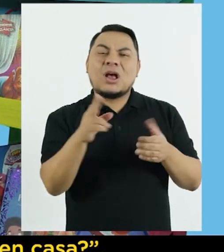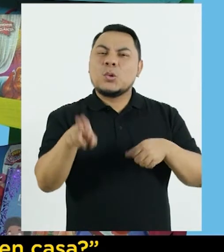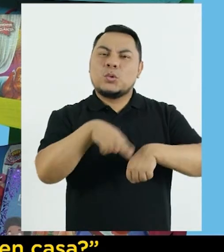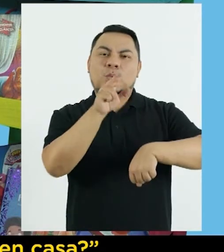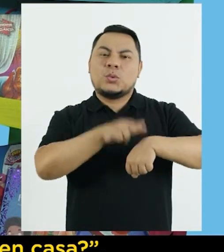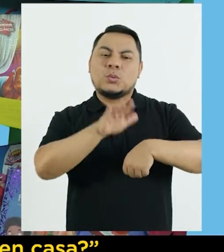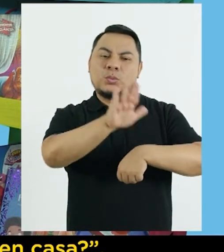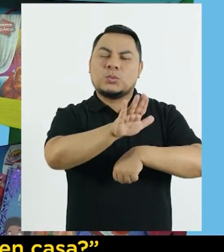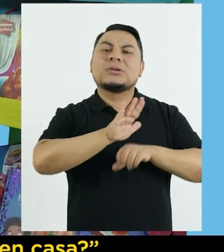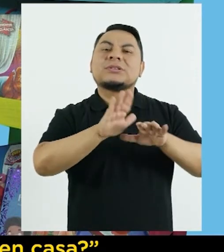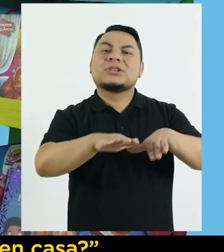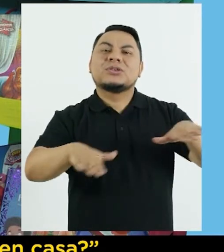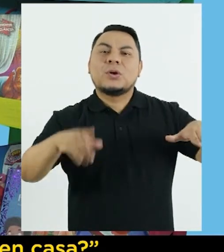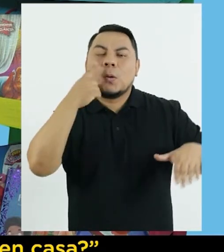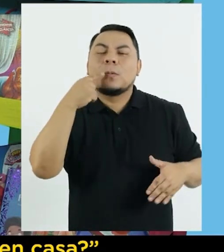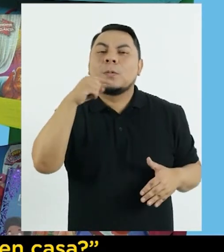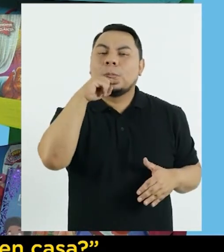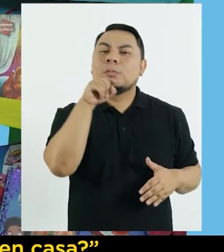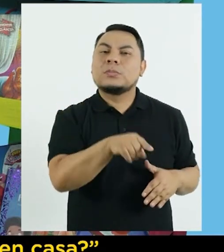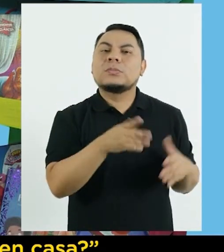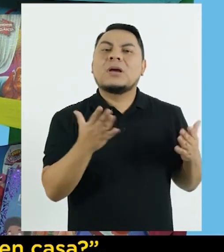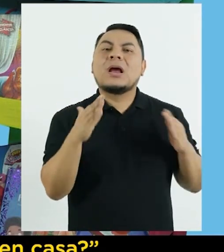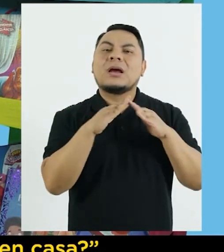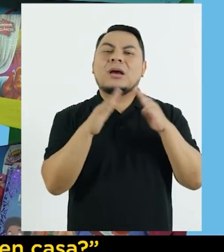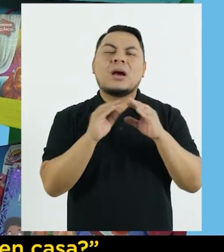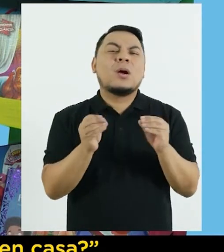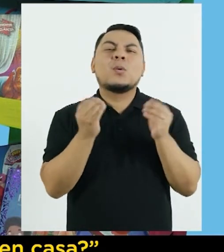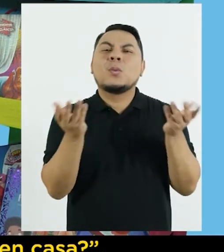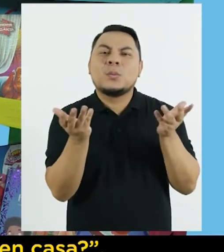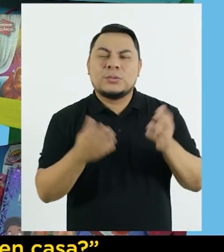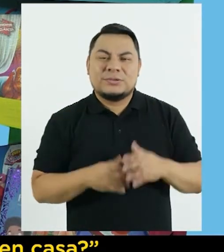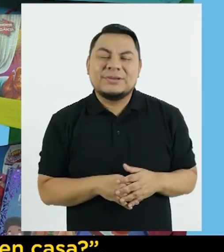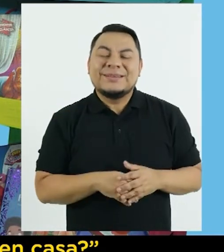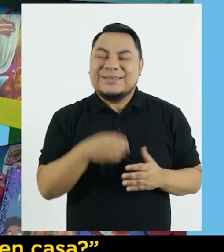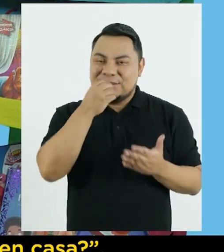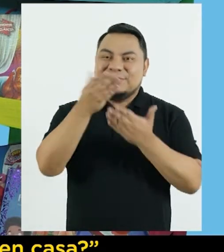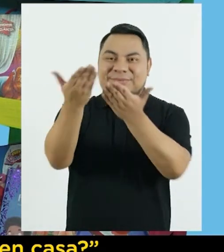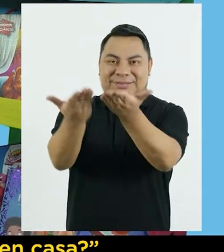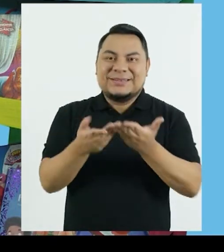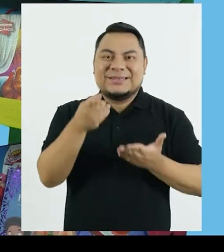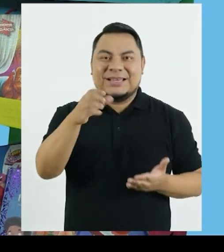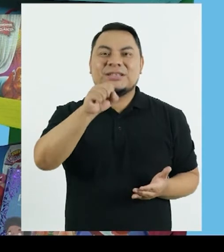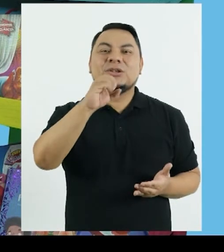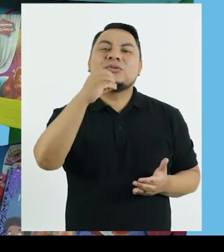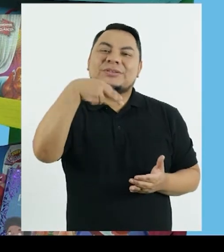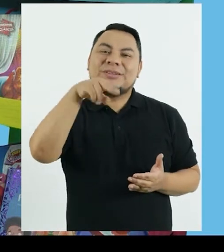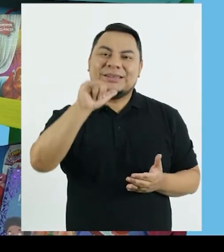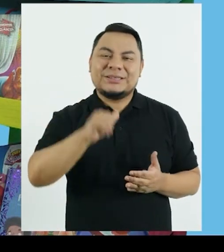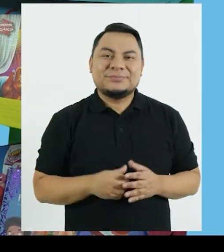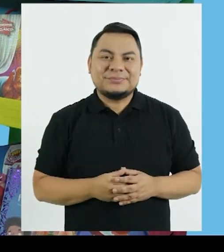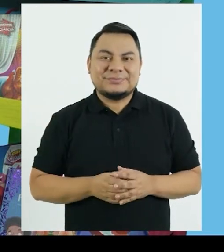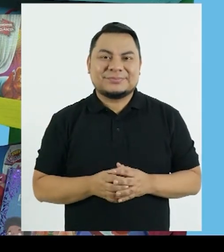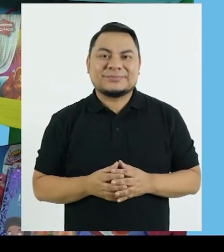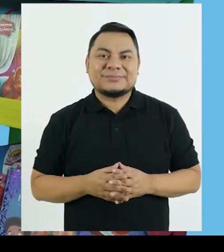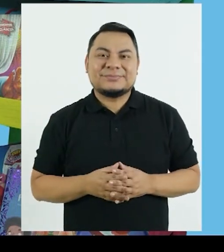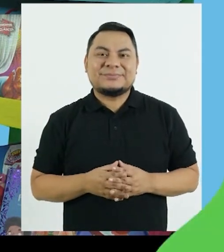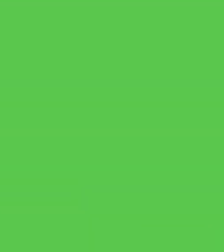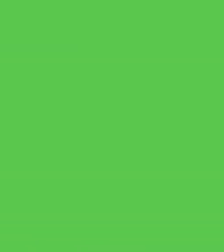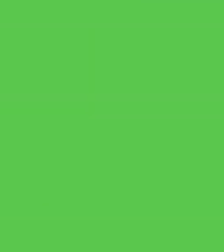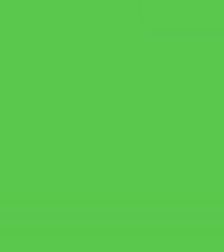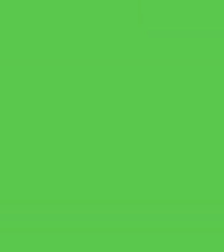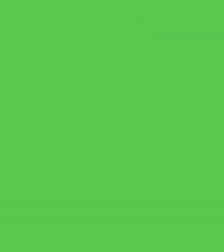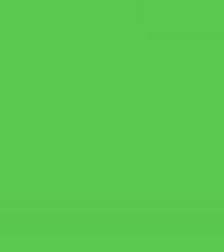artísticas naturales de las niñas y niños en casa? Bienvenida Sonia